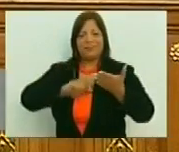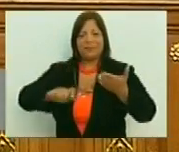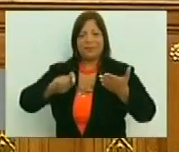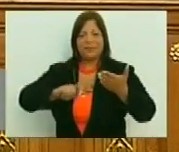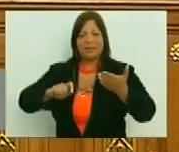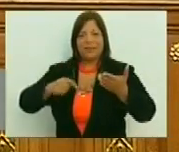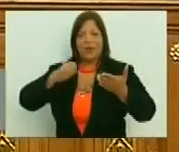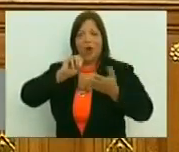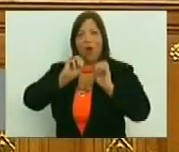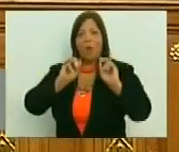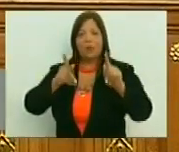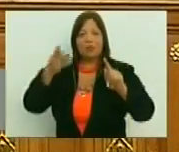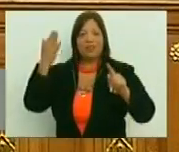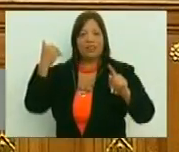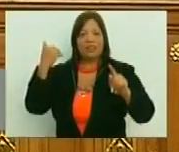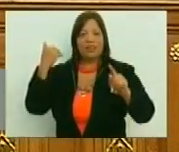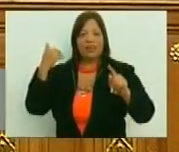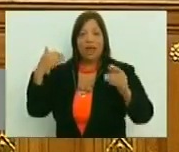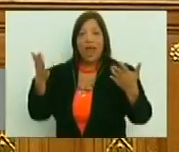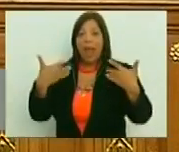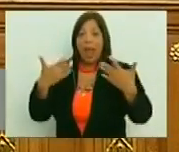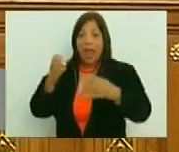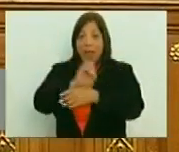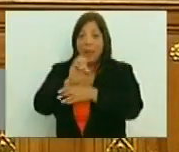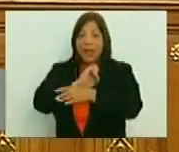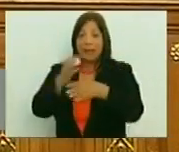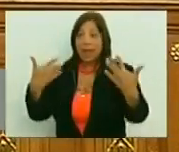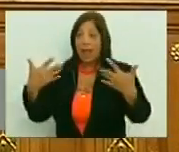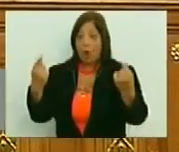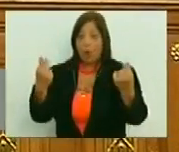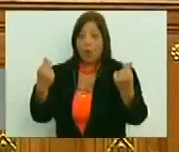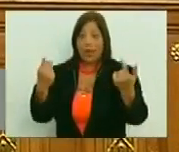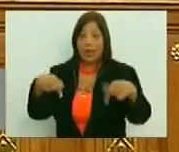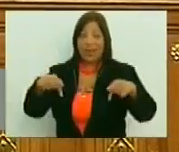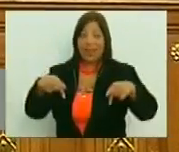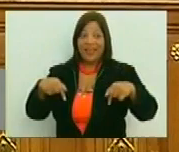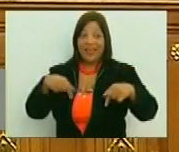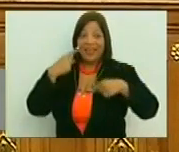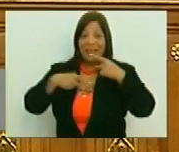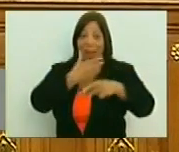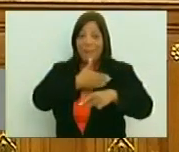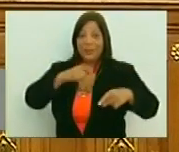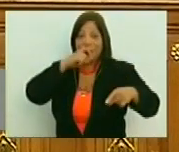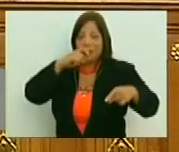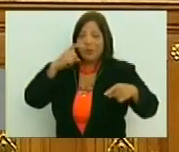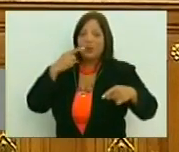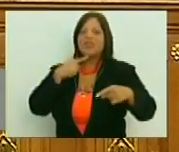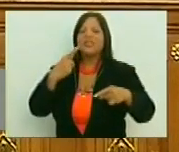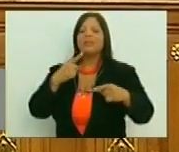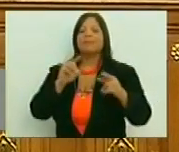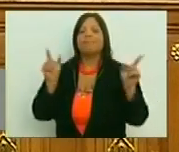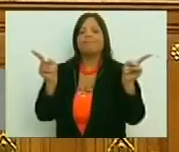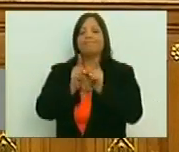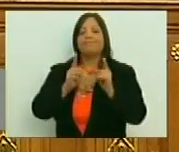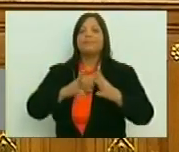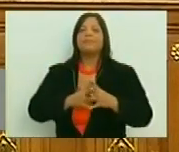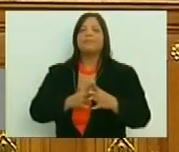en una oportunidad, cuando se declaró la emergencia económica, ¿se acuerda? nosotros escribimos esto, que dice así,